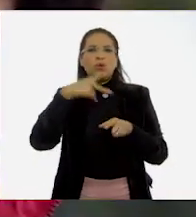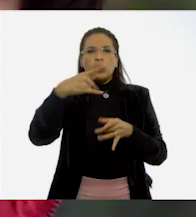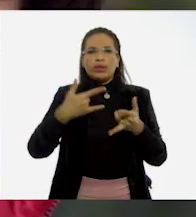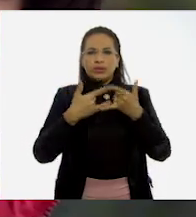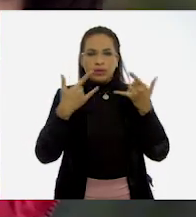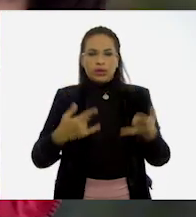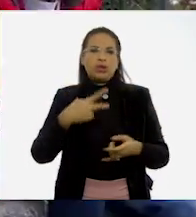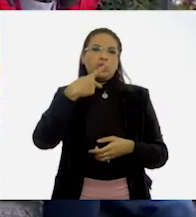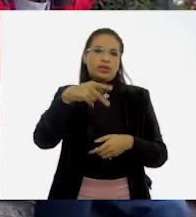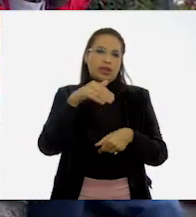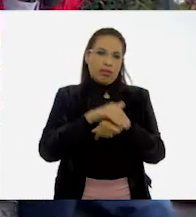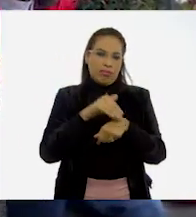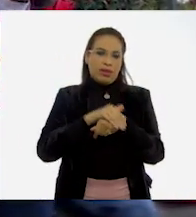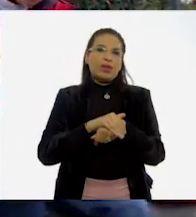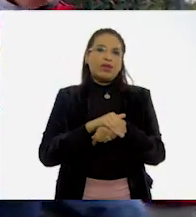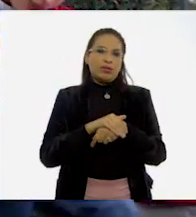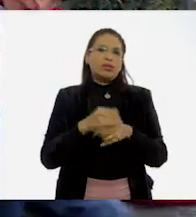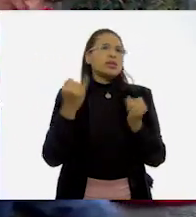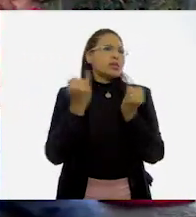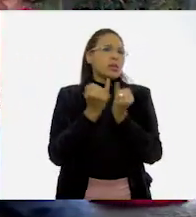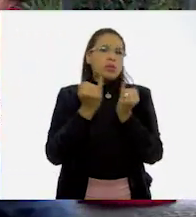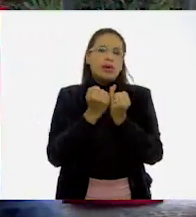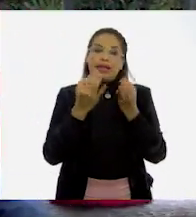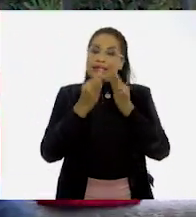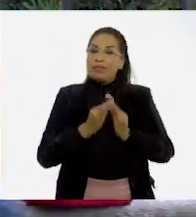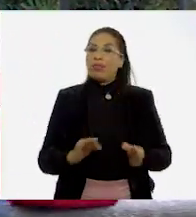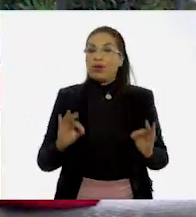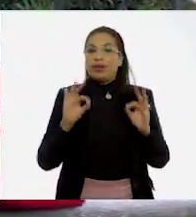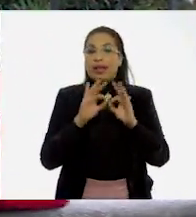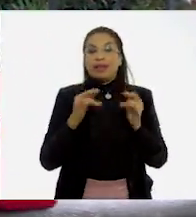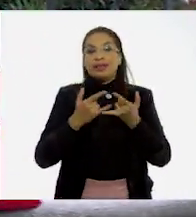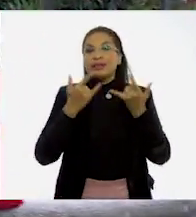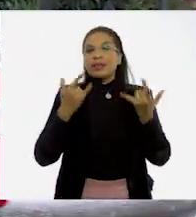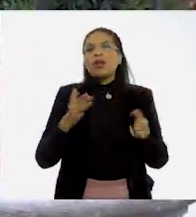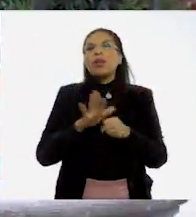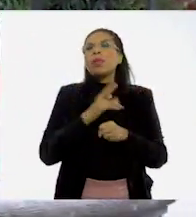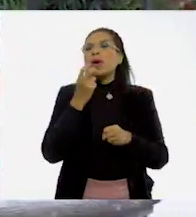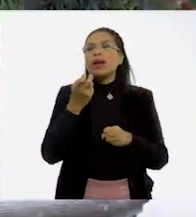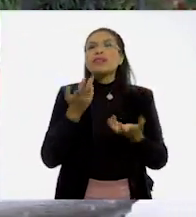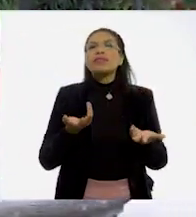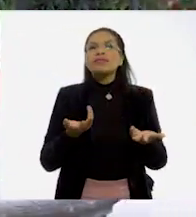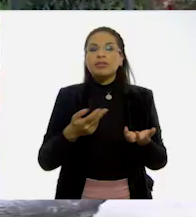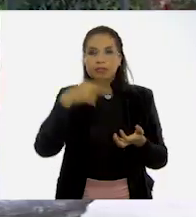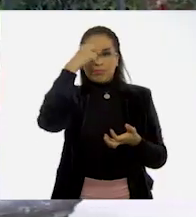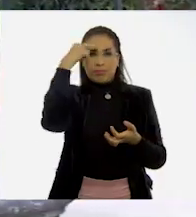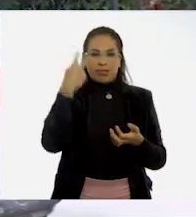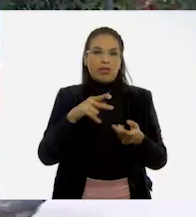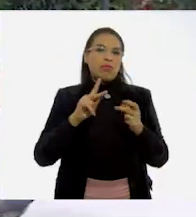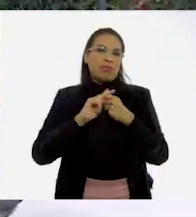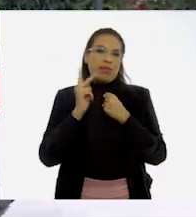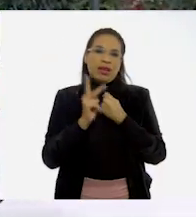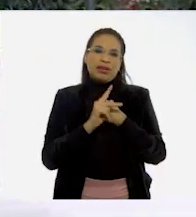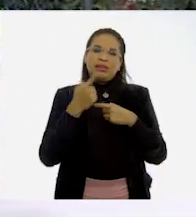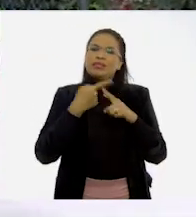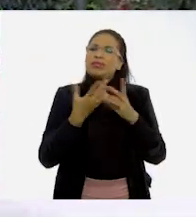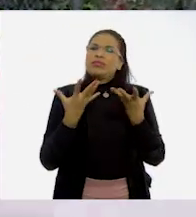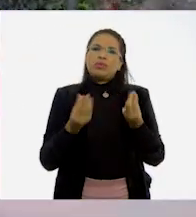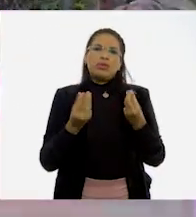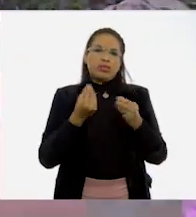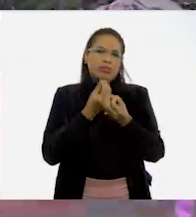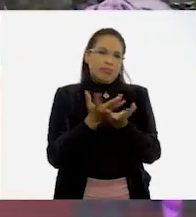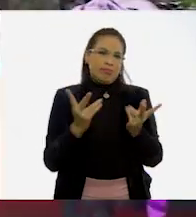y la de tus amigos son igualmente importantes. Por eso es que México es un país con mucha